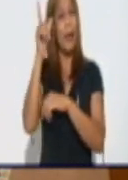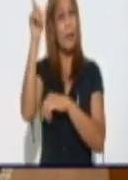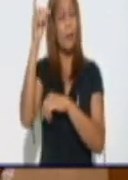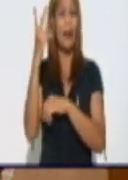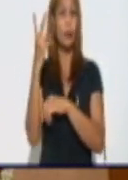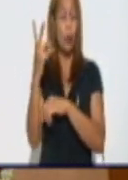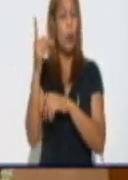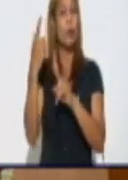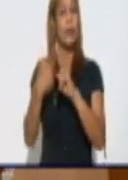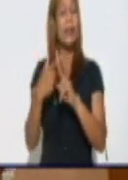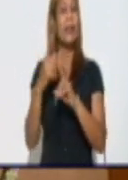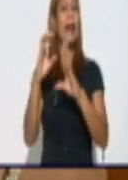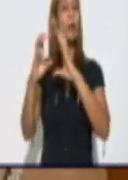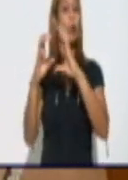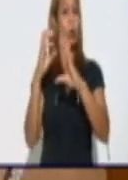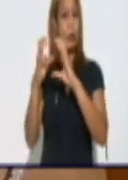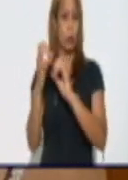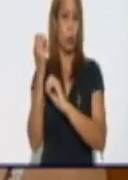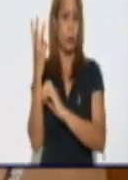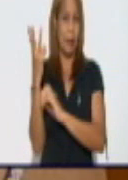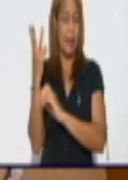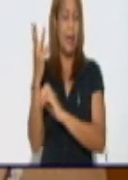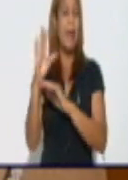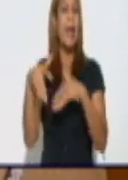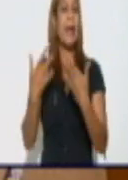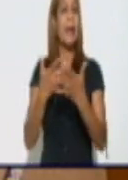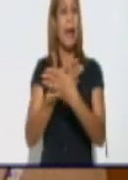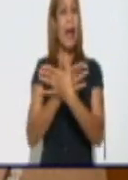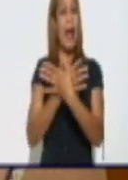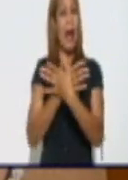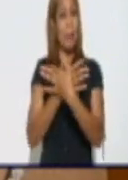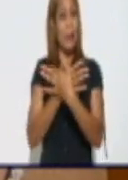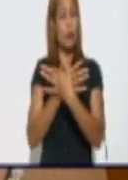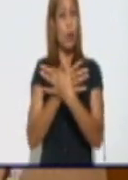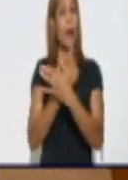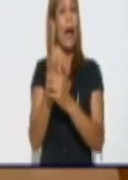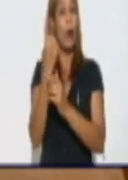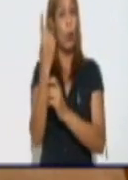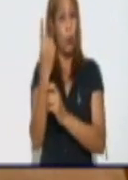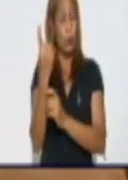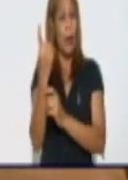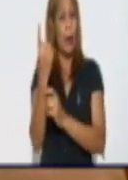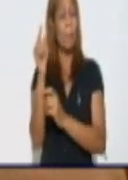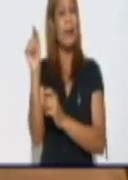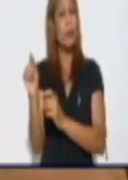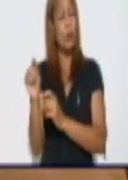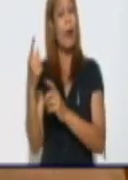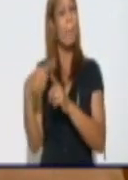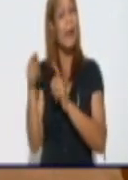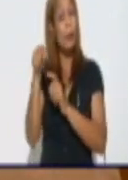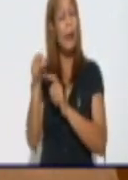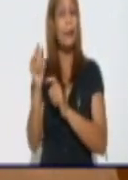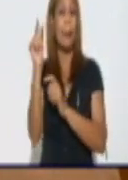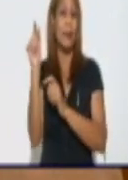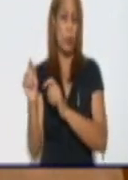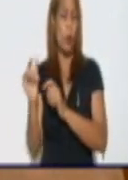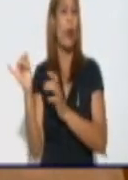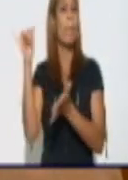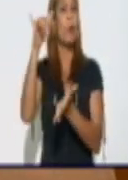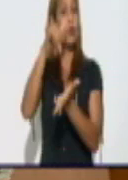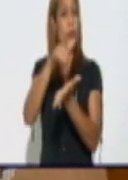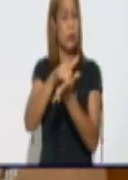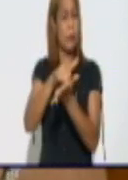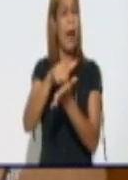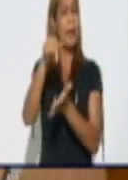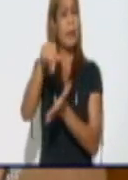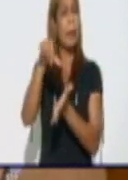Y Cautocrito reportó 3. En el caso de Campechuela, reportó un solo caso, y este caso fue un caso importado, que estaba aislado en